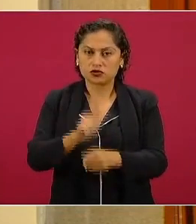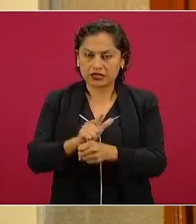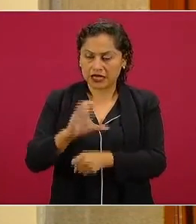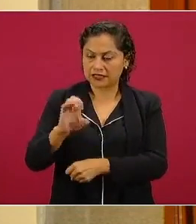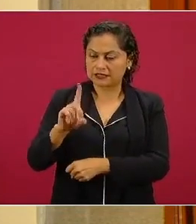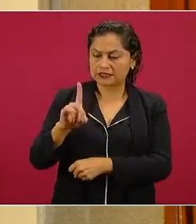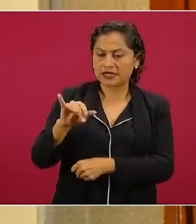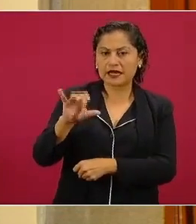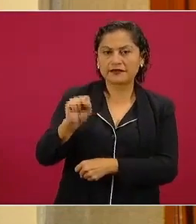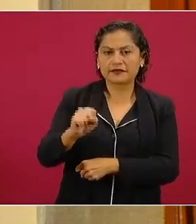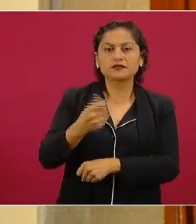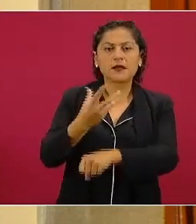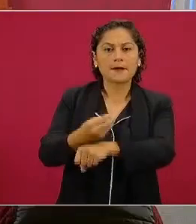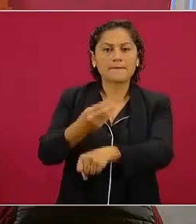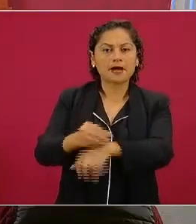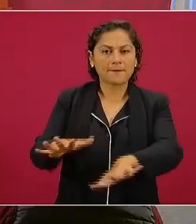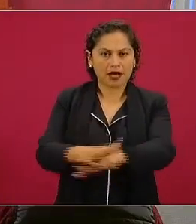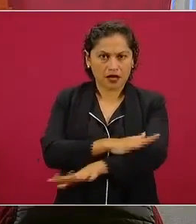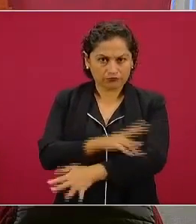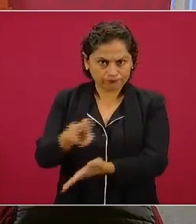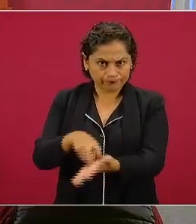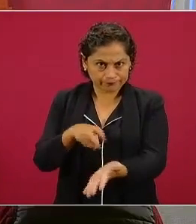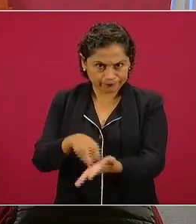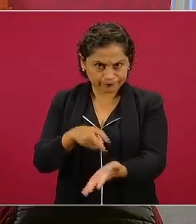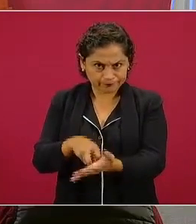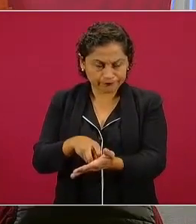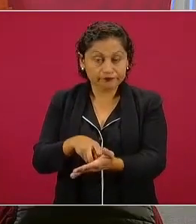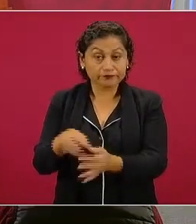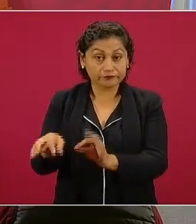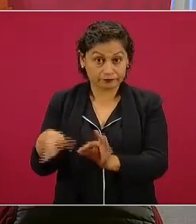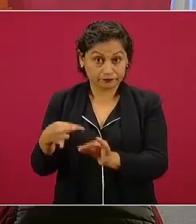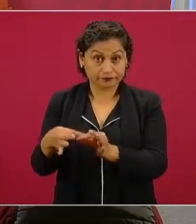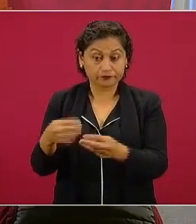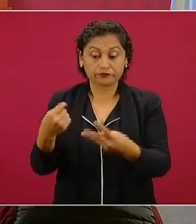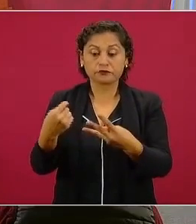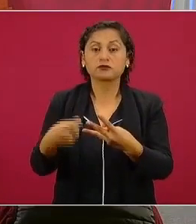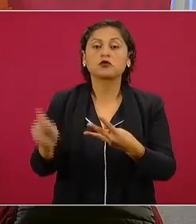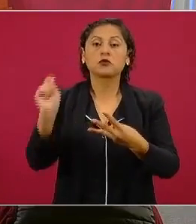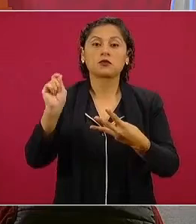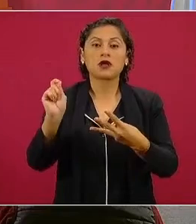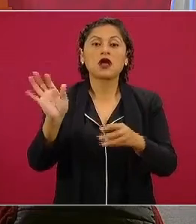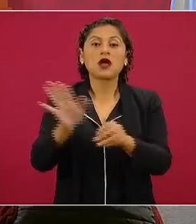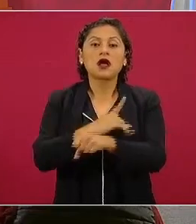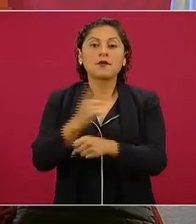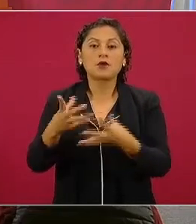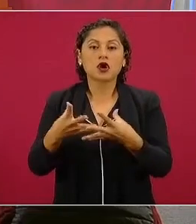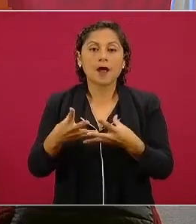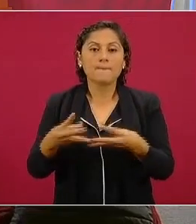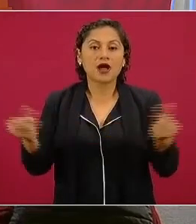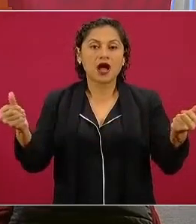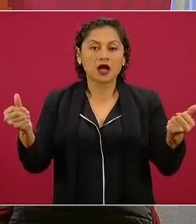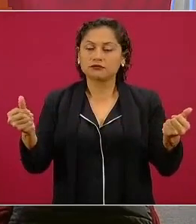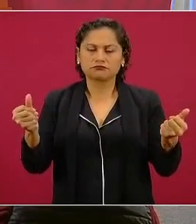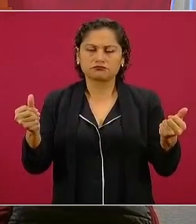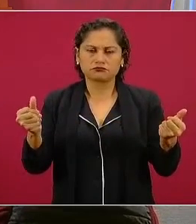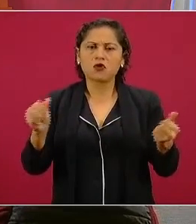cumplido, porque no desaparecieron las becas,